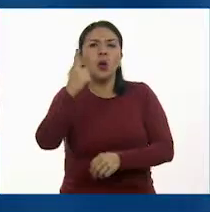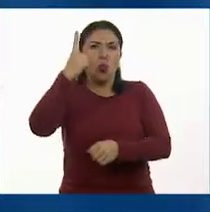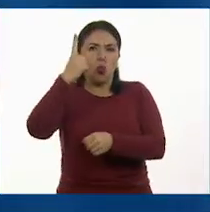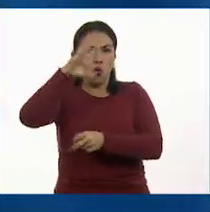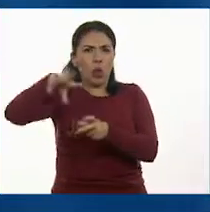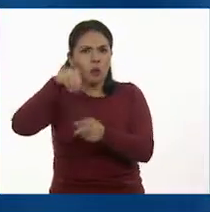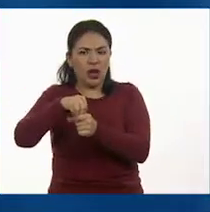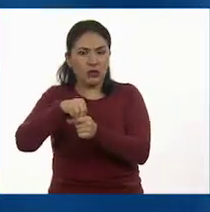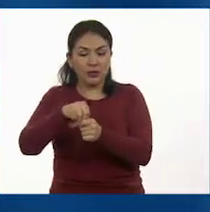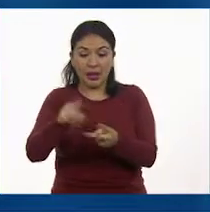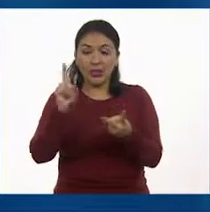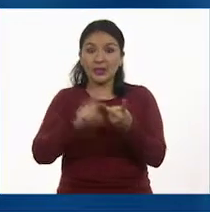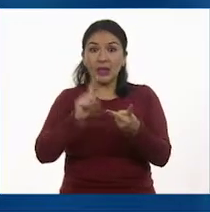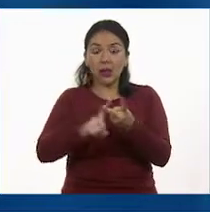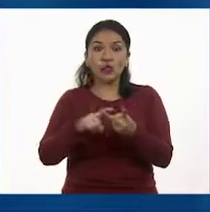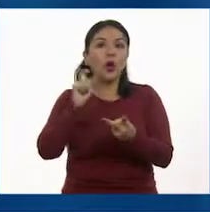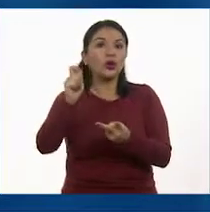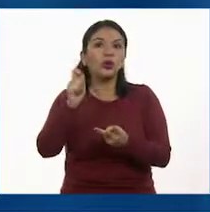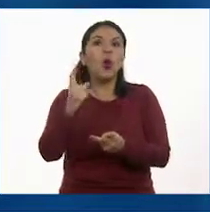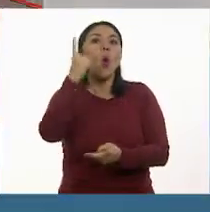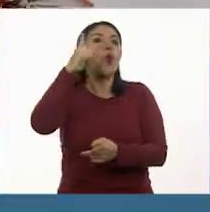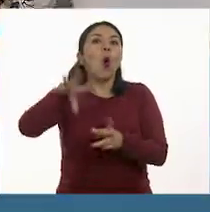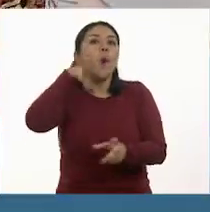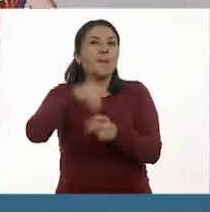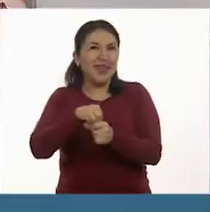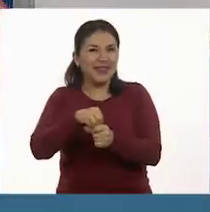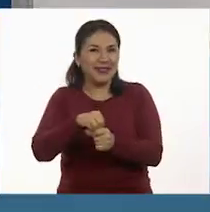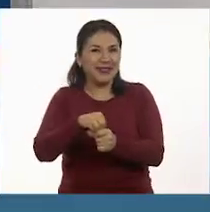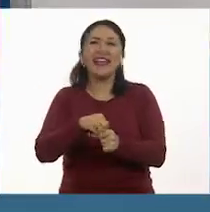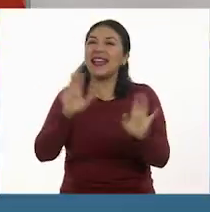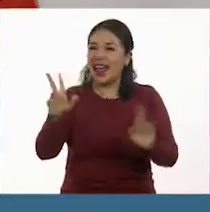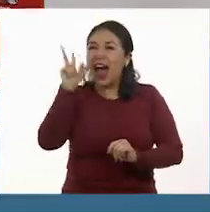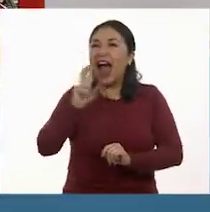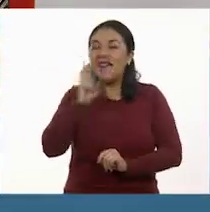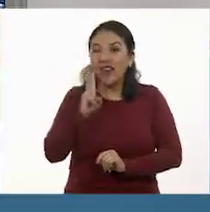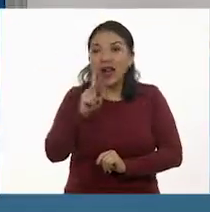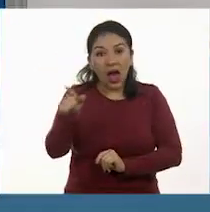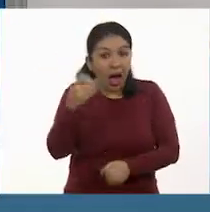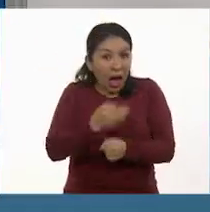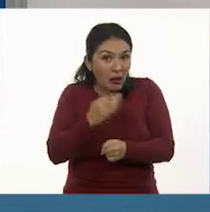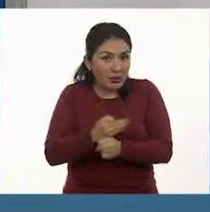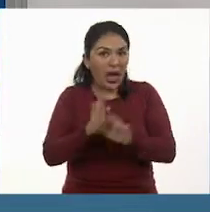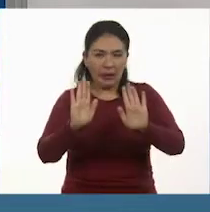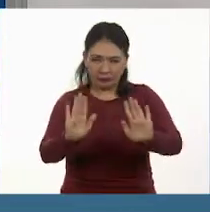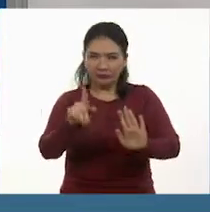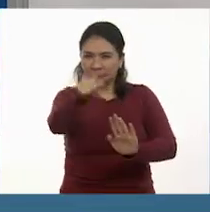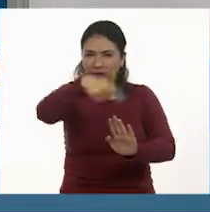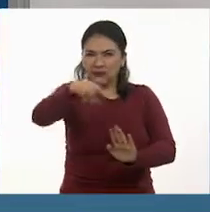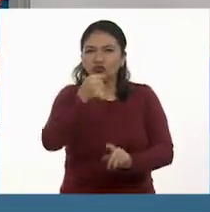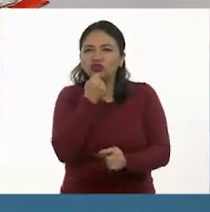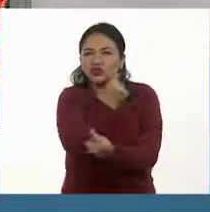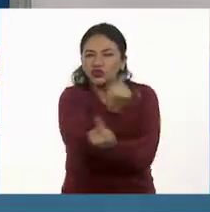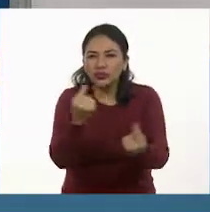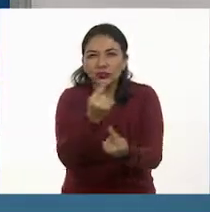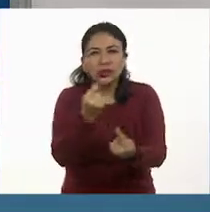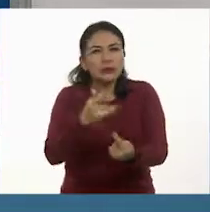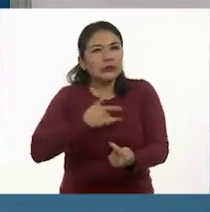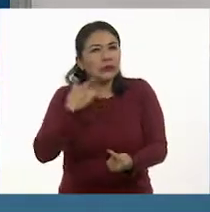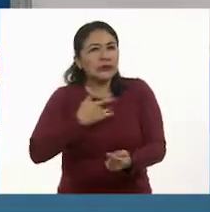se trata, pues, de la unidad. A ver, ¿qué te parece, María? Si dejamos que los niños y las niñas en casa